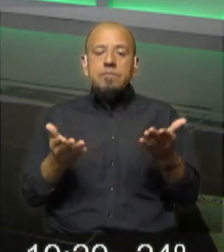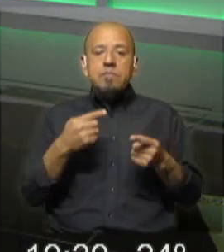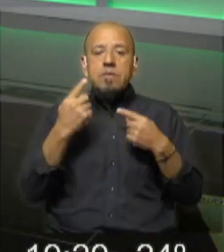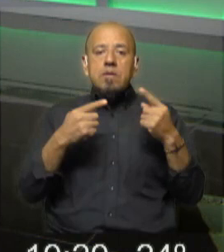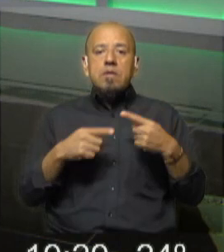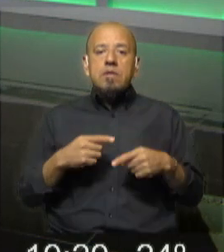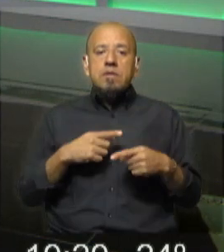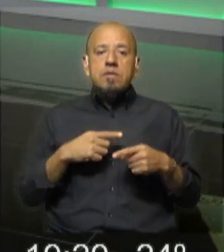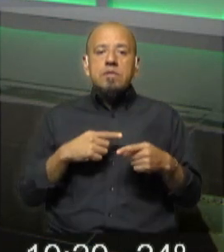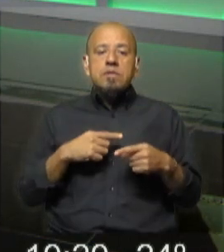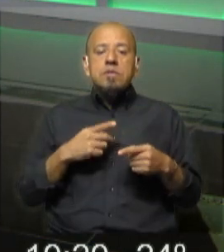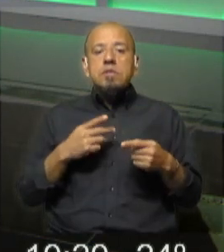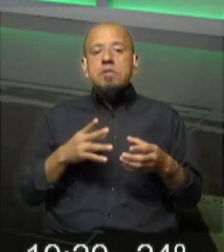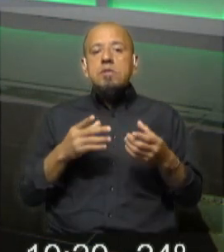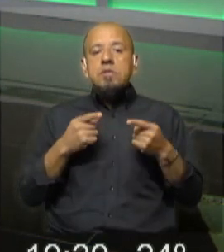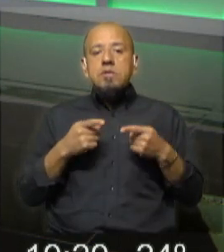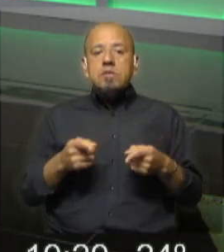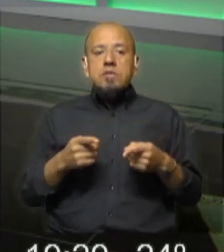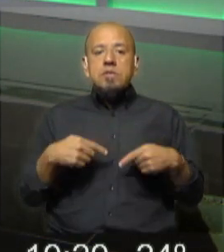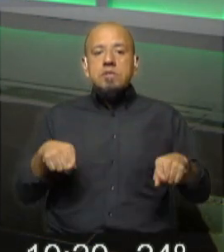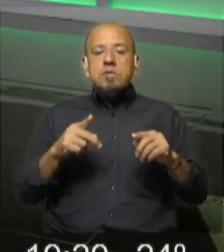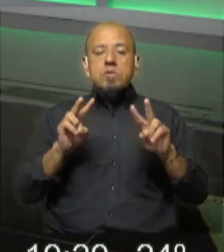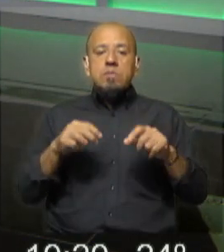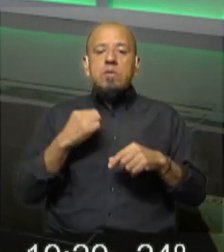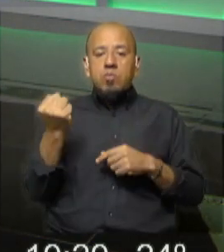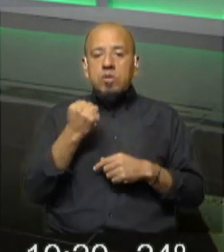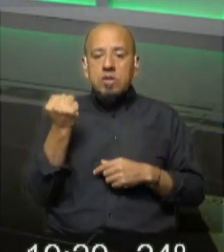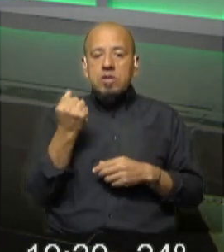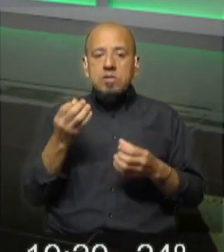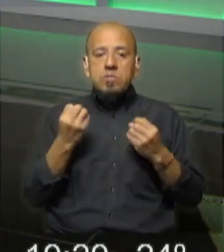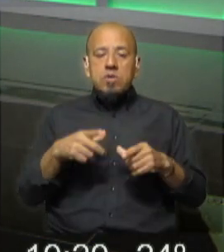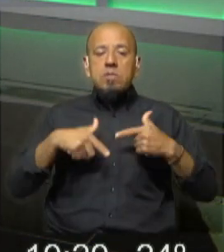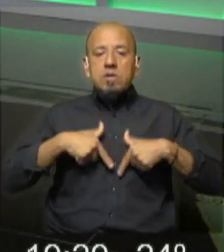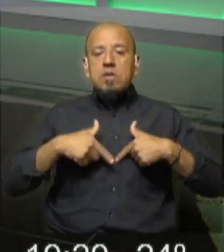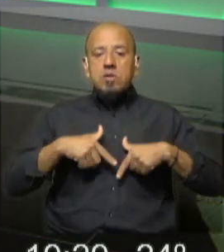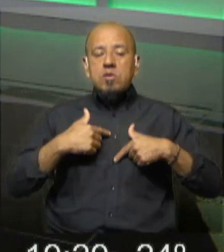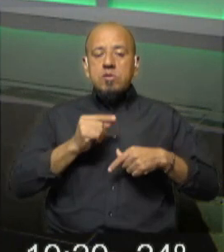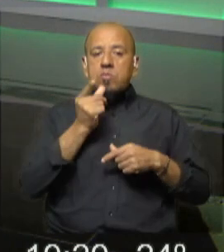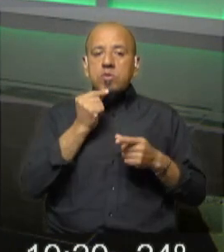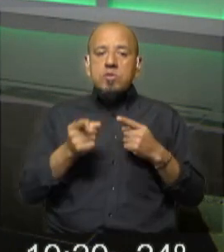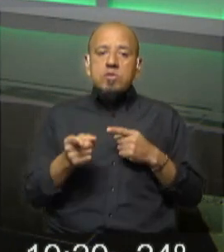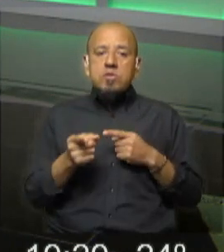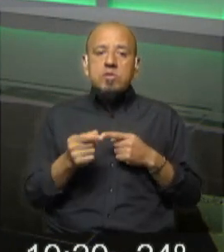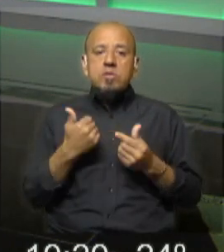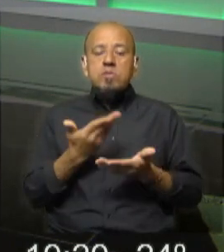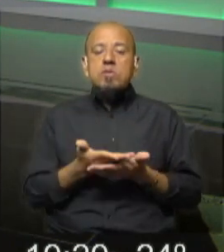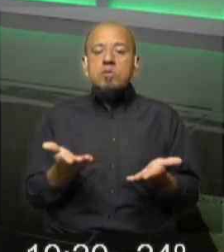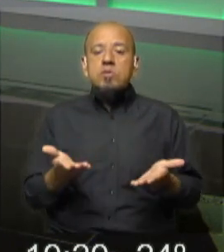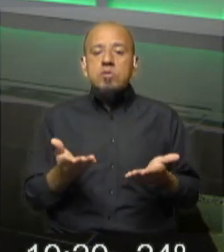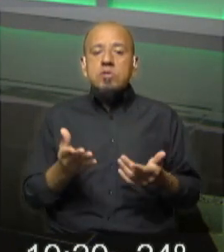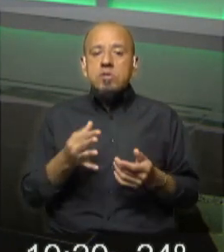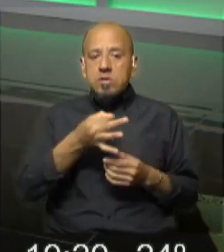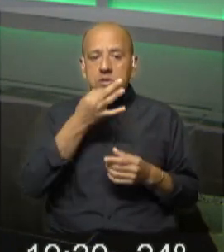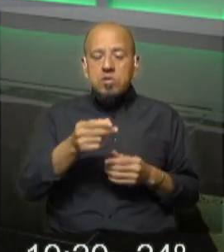zonas del país, los motivos. Y este es un asunto importante, porque el Ministro del Interior, Luis Alberto Heber, ese día, el día que presentó los datos, aseguró